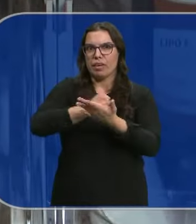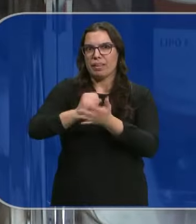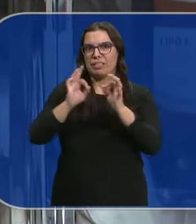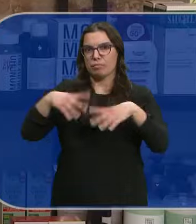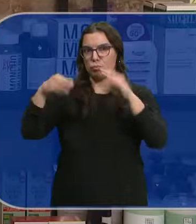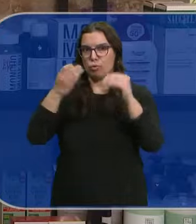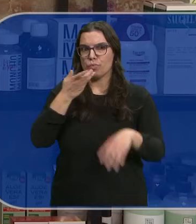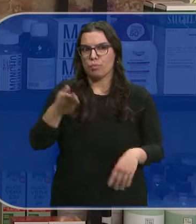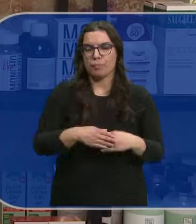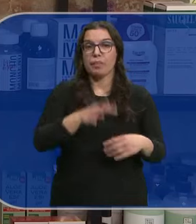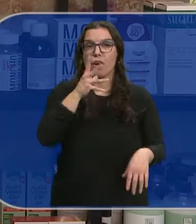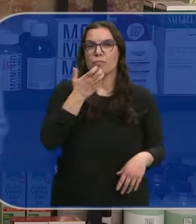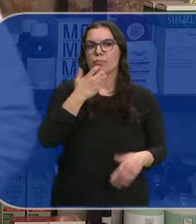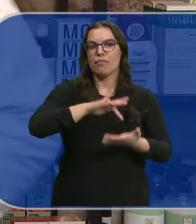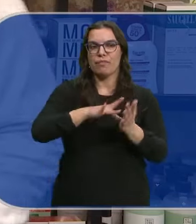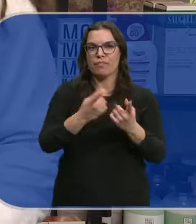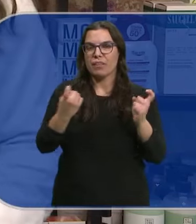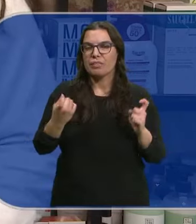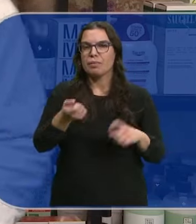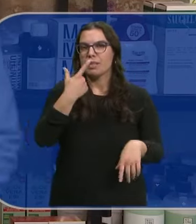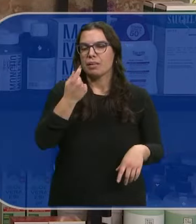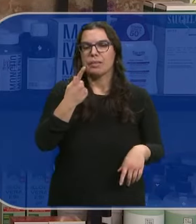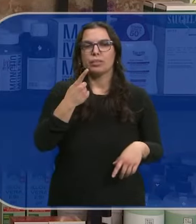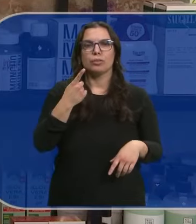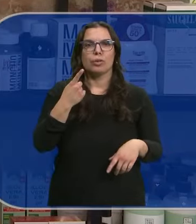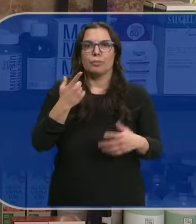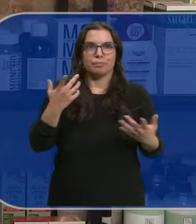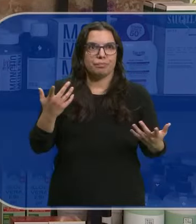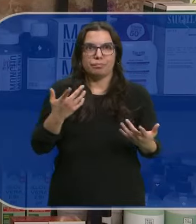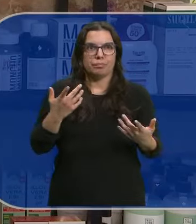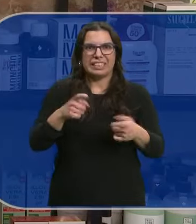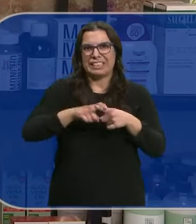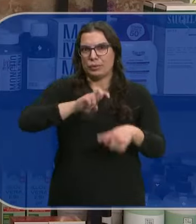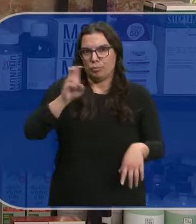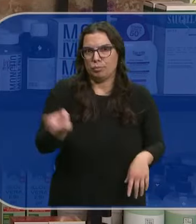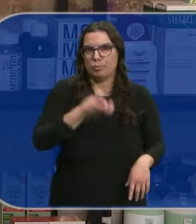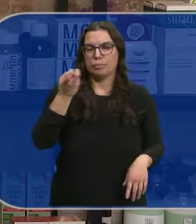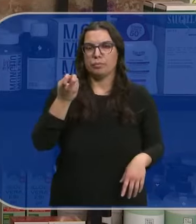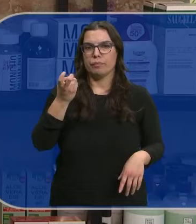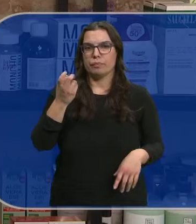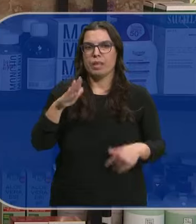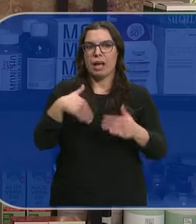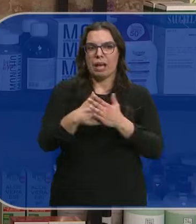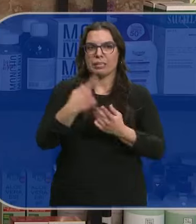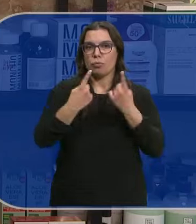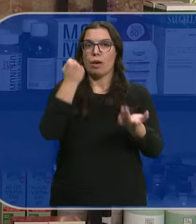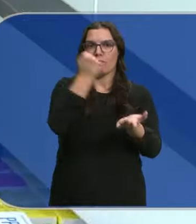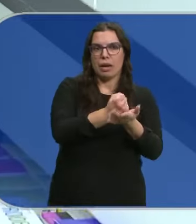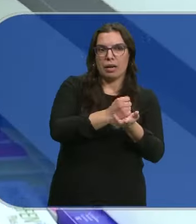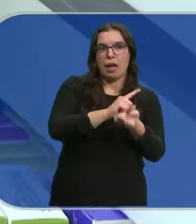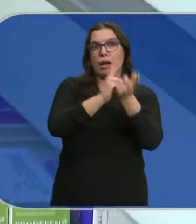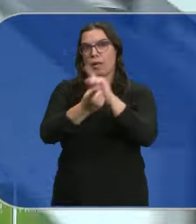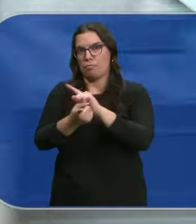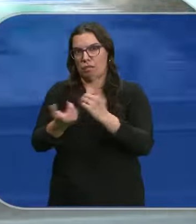burgalesas Y ahora mismo Ahora está habiendo Mucho desabastecimiento De medicamentos De todo tipo Incluso marcas Y ahora se están sustituyendo